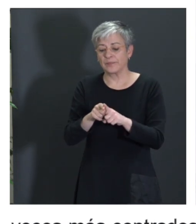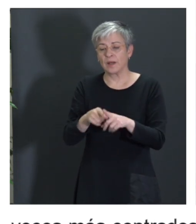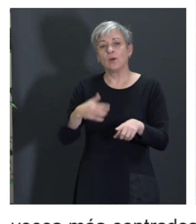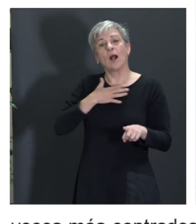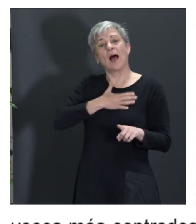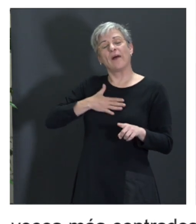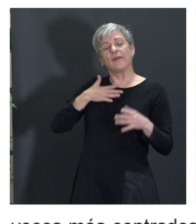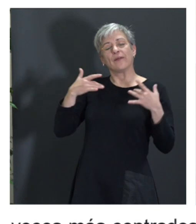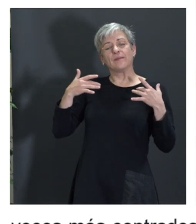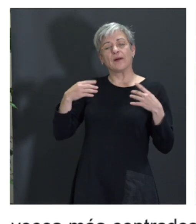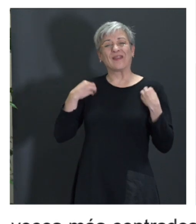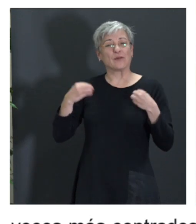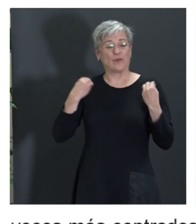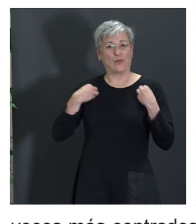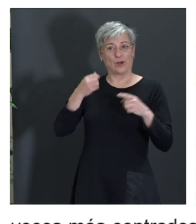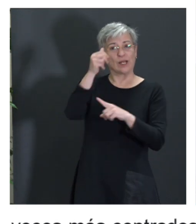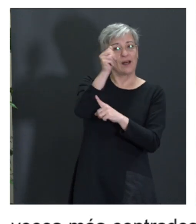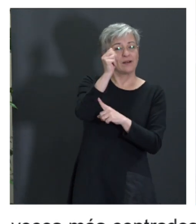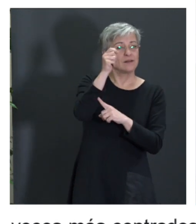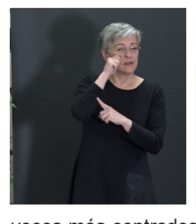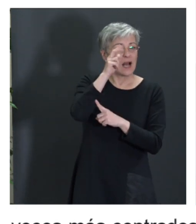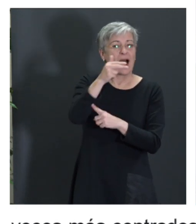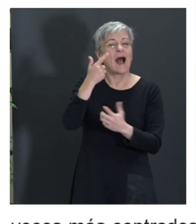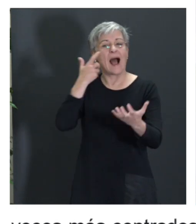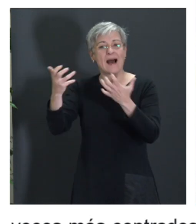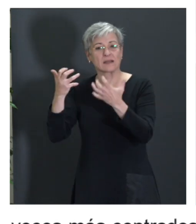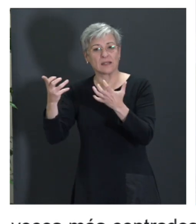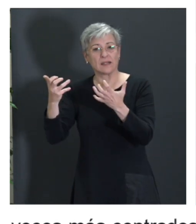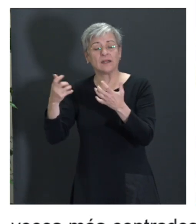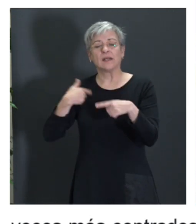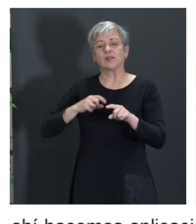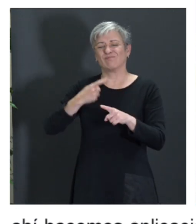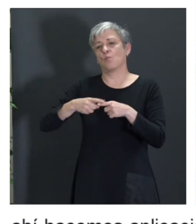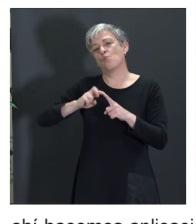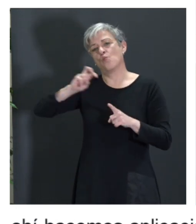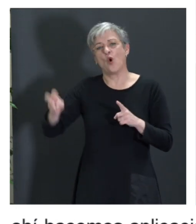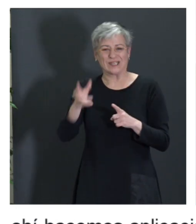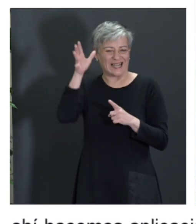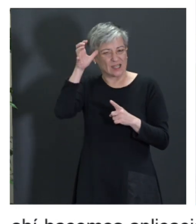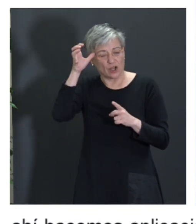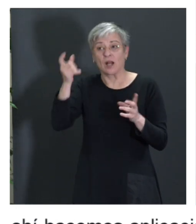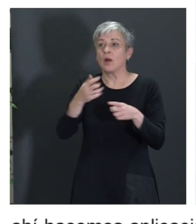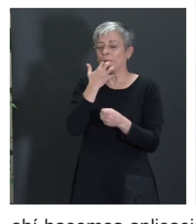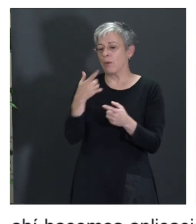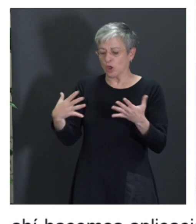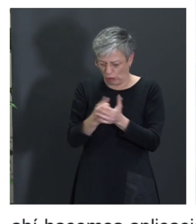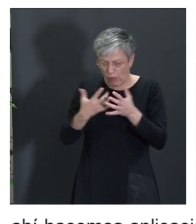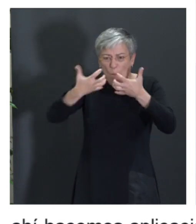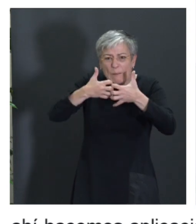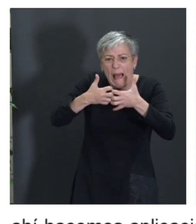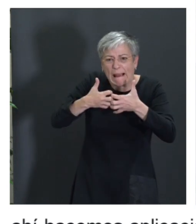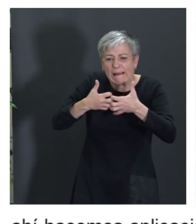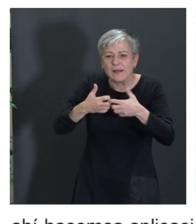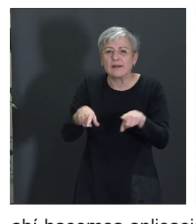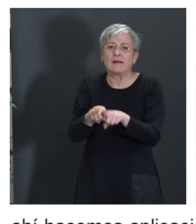disfrute del arte y nos apoyamos en la multisensorialidad. Entonces, para que no todo sea máquina, pues,